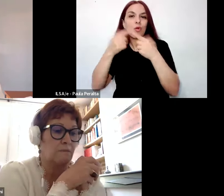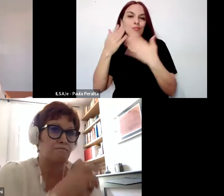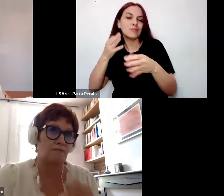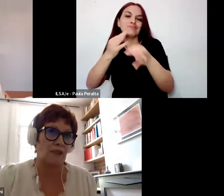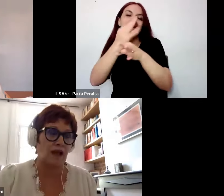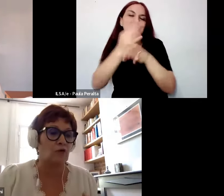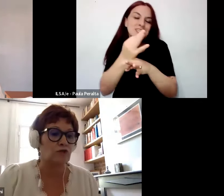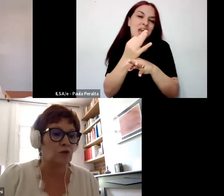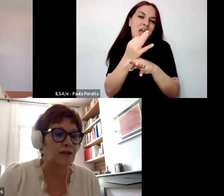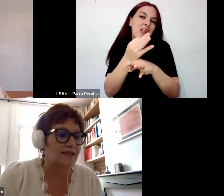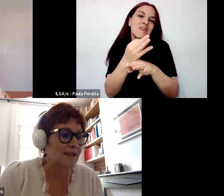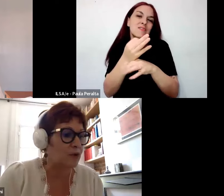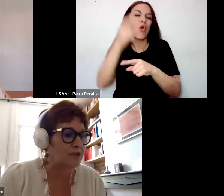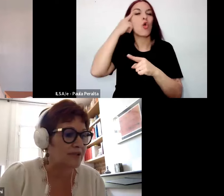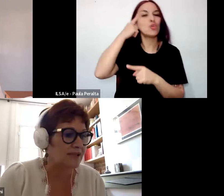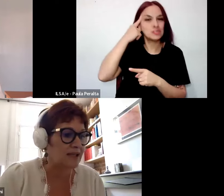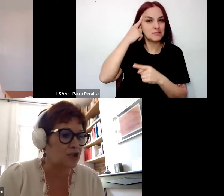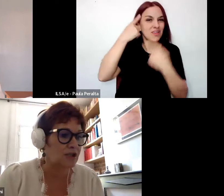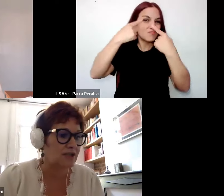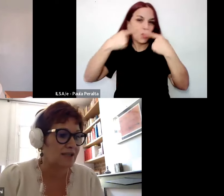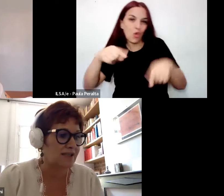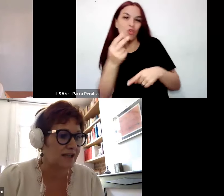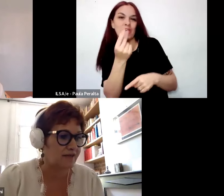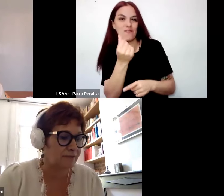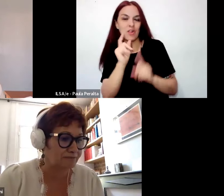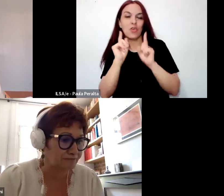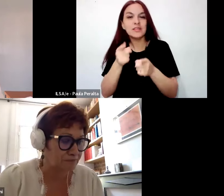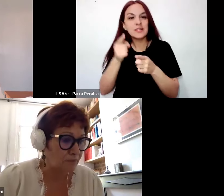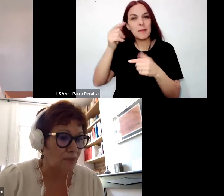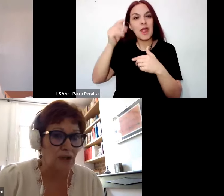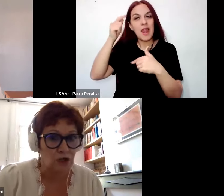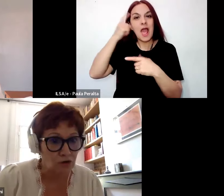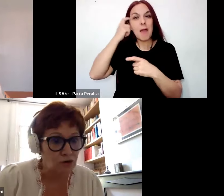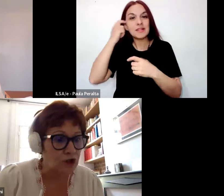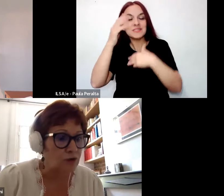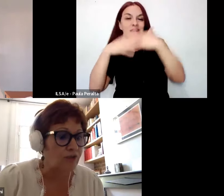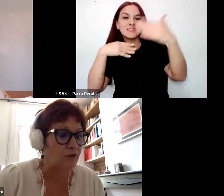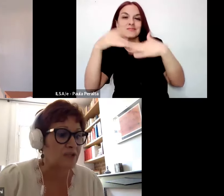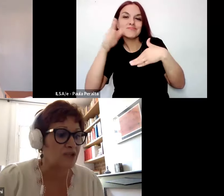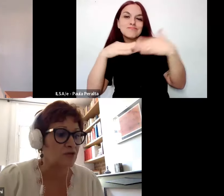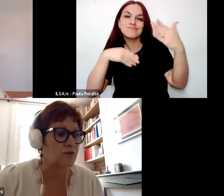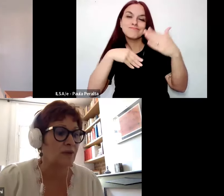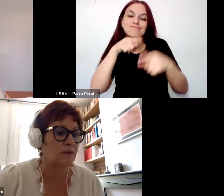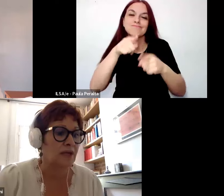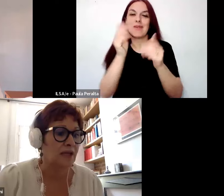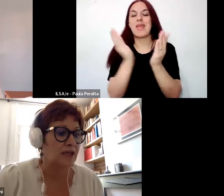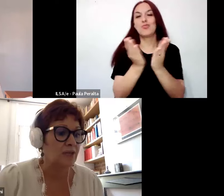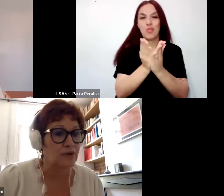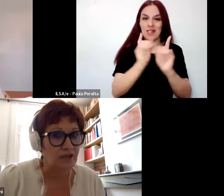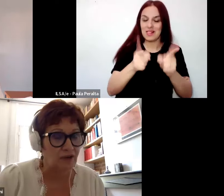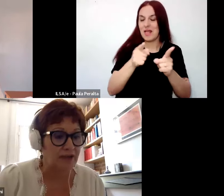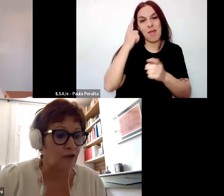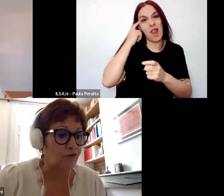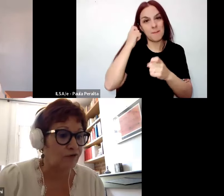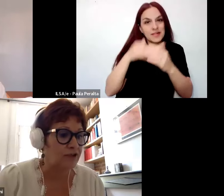valores y construir los aprendizajes de los estudiantes. En el campo de